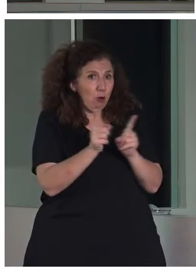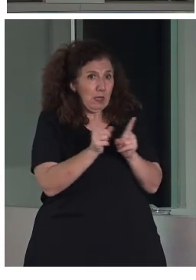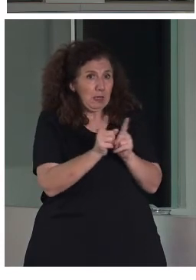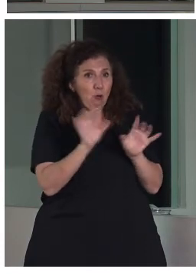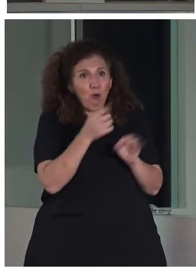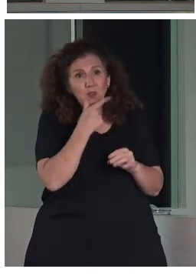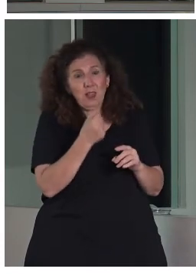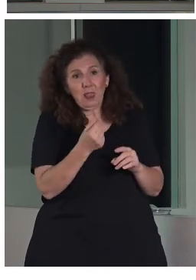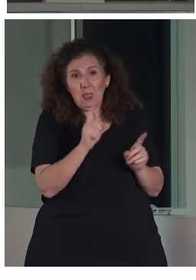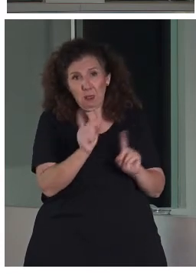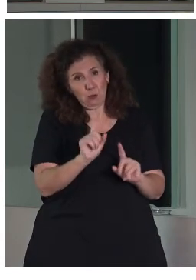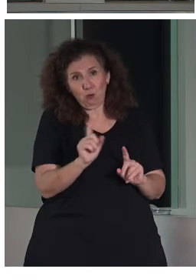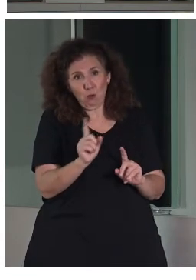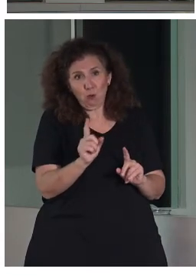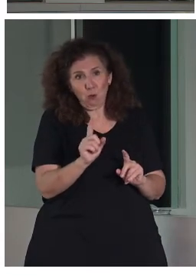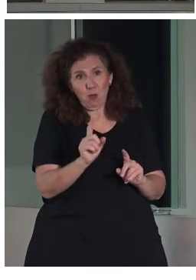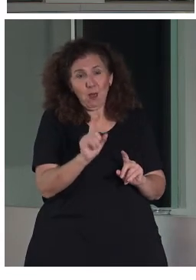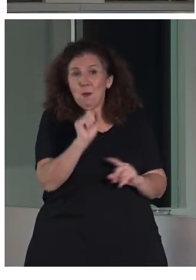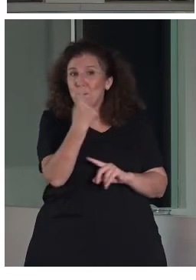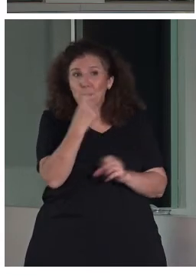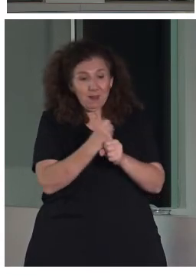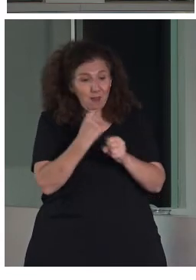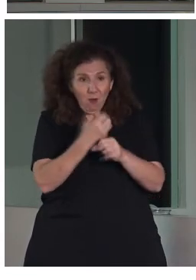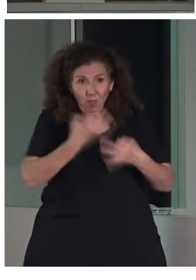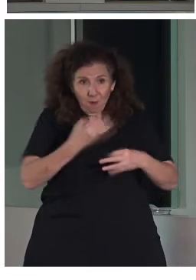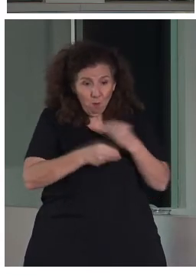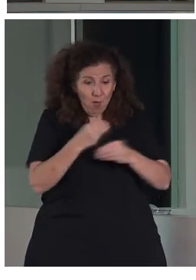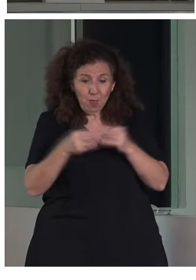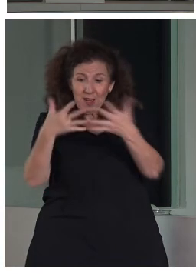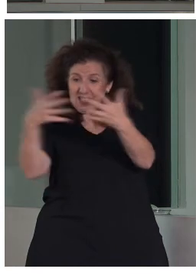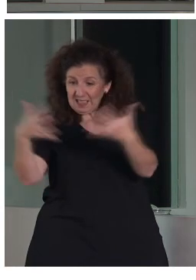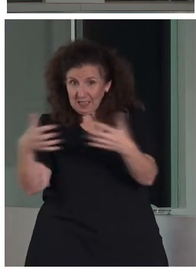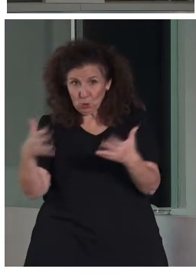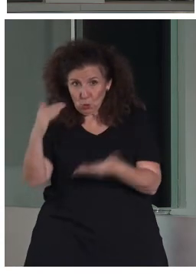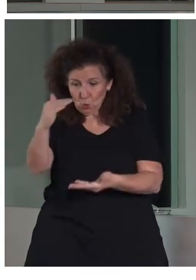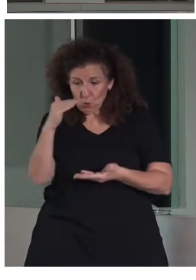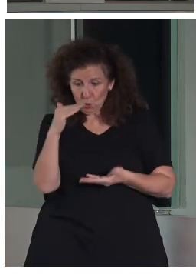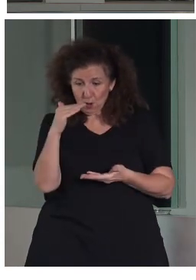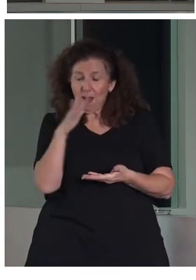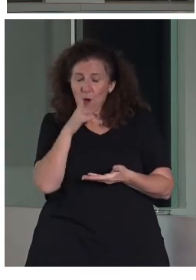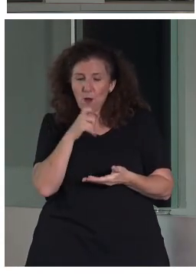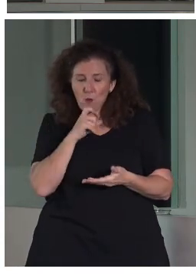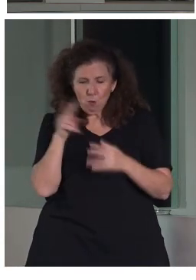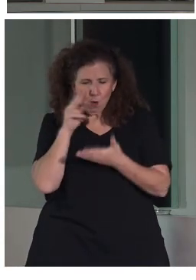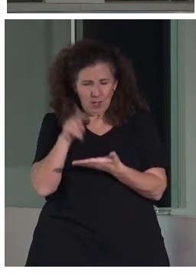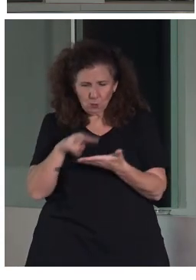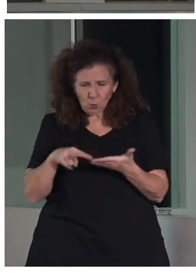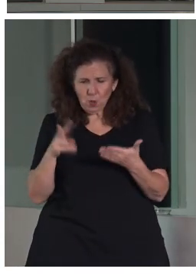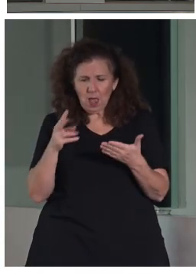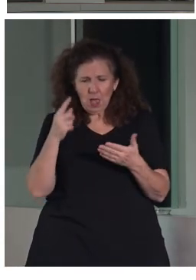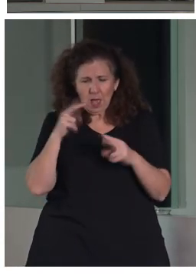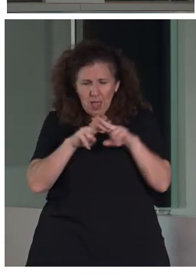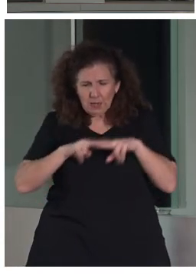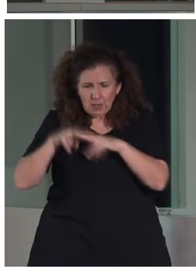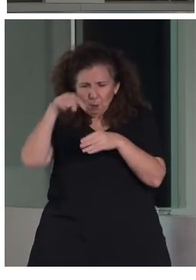más sencillas. Pero no se trata de eso. El primer trabajo que tenemos que hacer en la adaptación supone un trabajo de profundidad a la hora de revisar qué